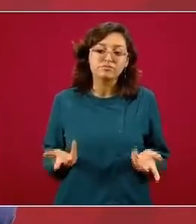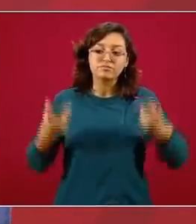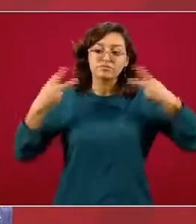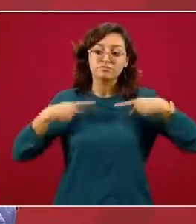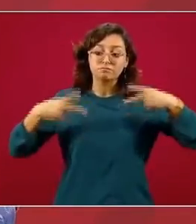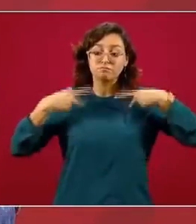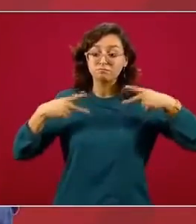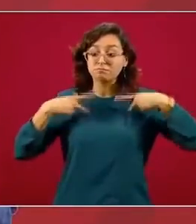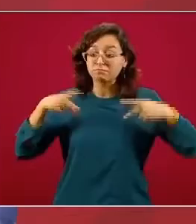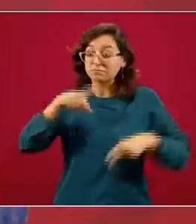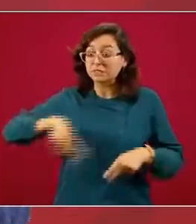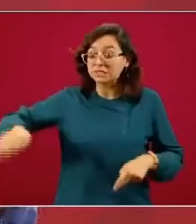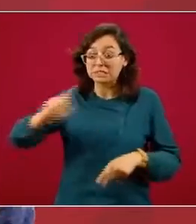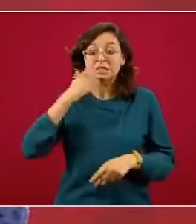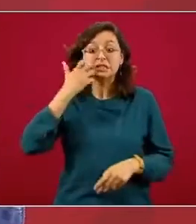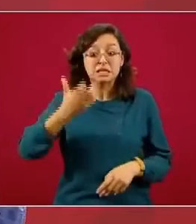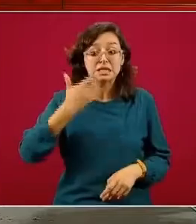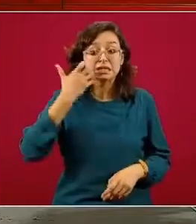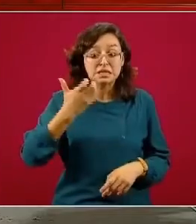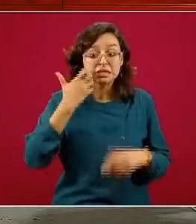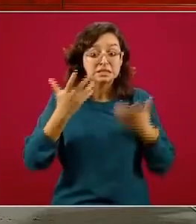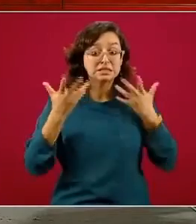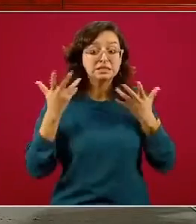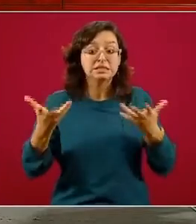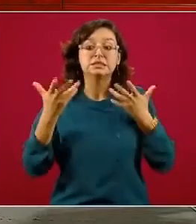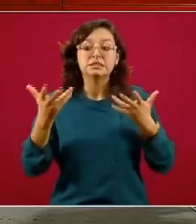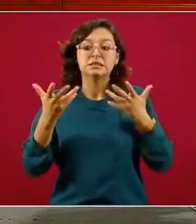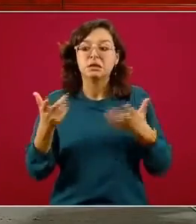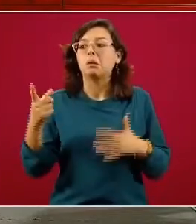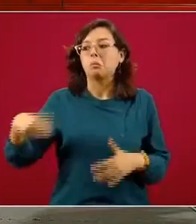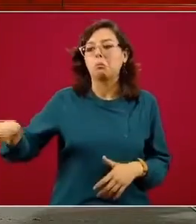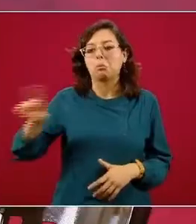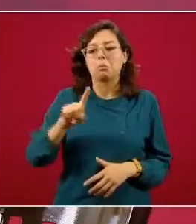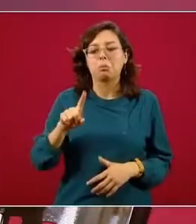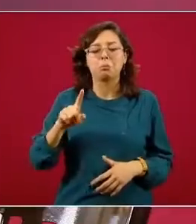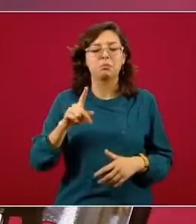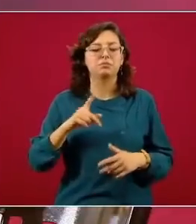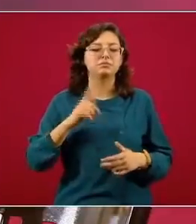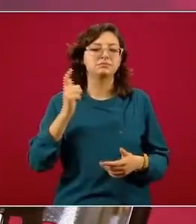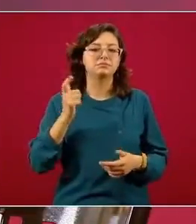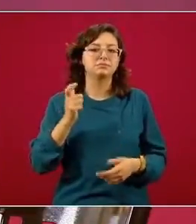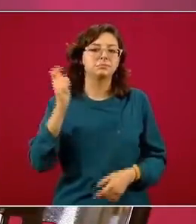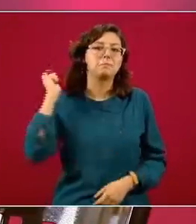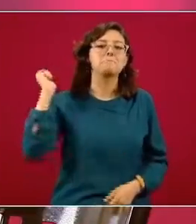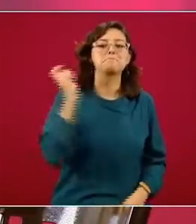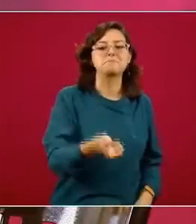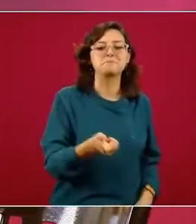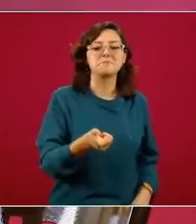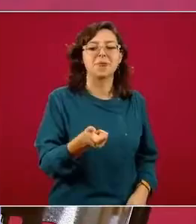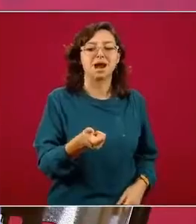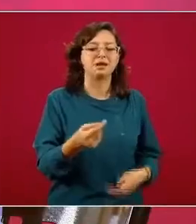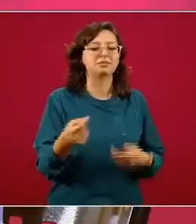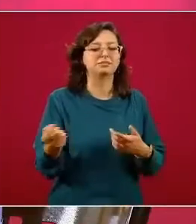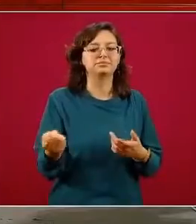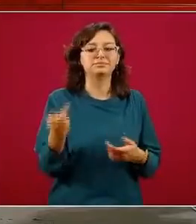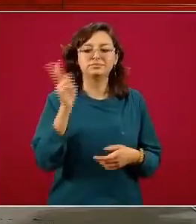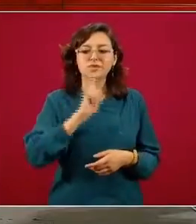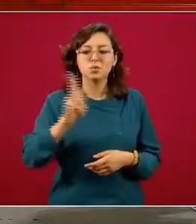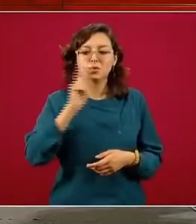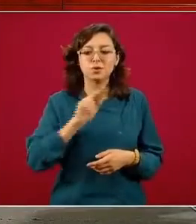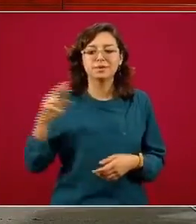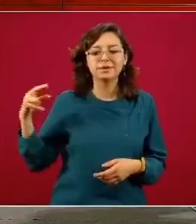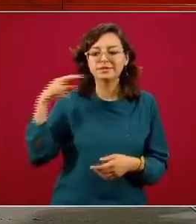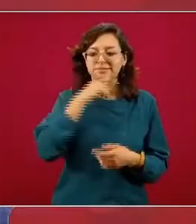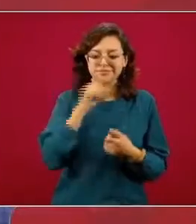personas lo deseen más personas estarían dispuestas a ir y pagar un servicio para que se les haga una prueba